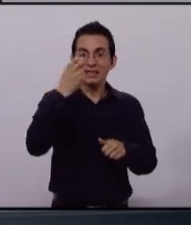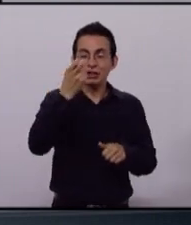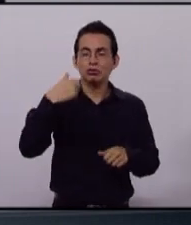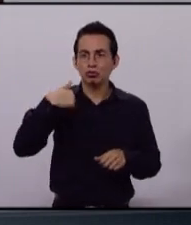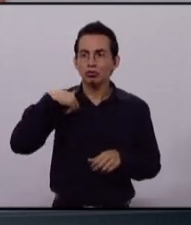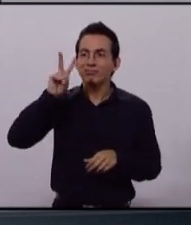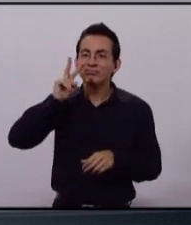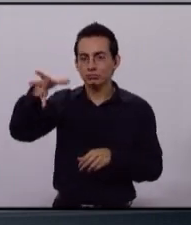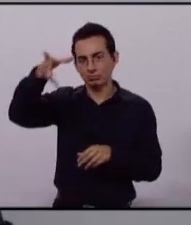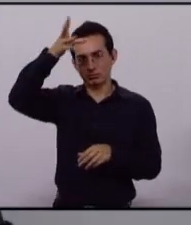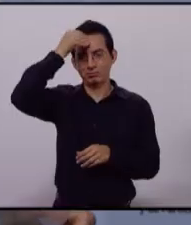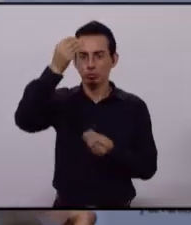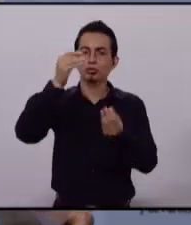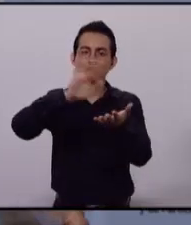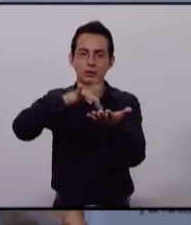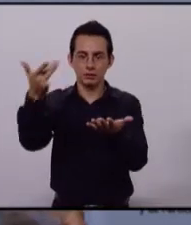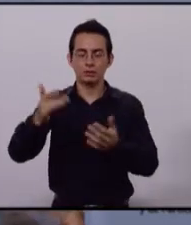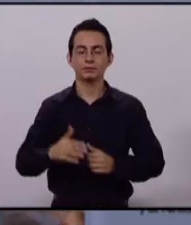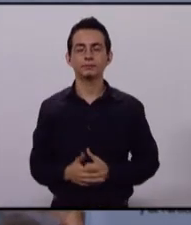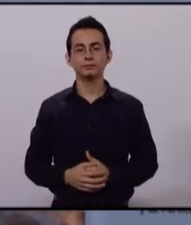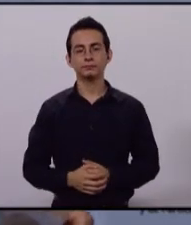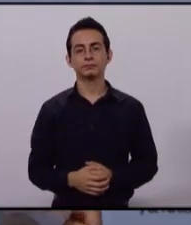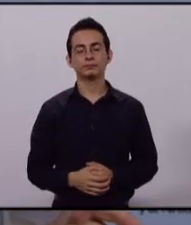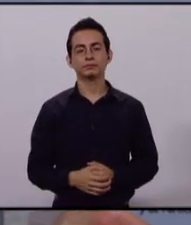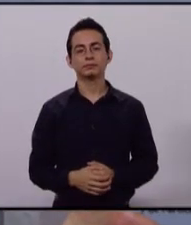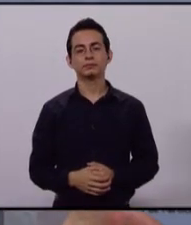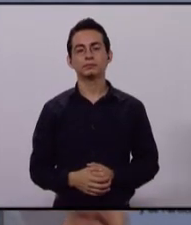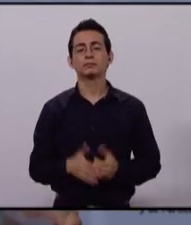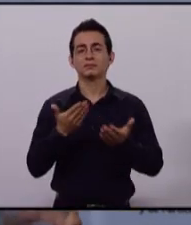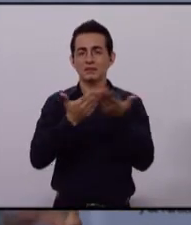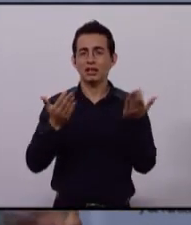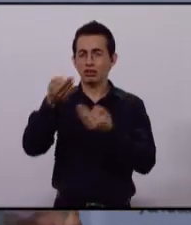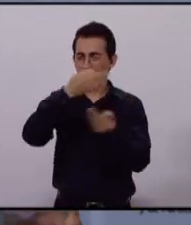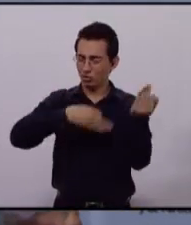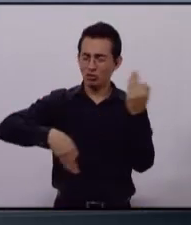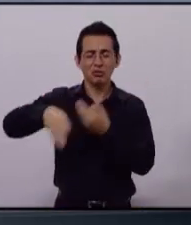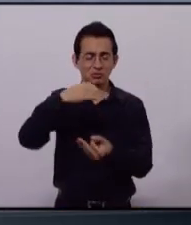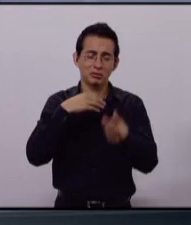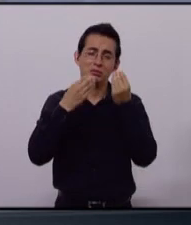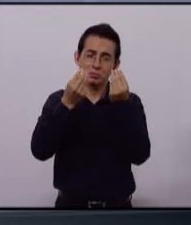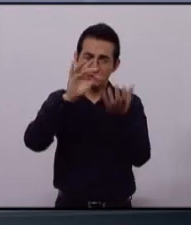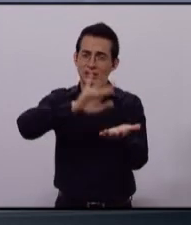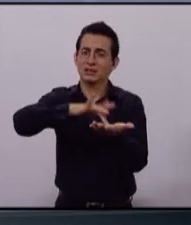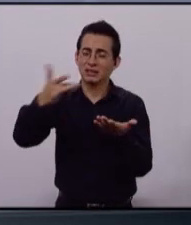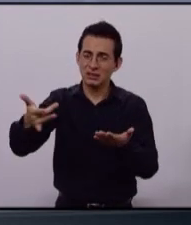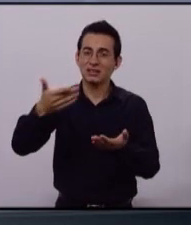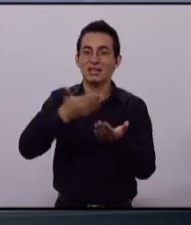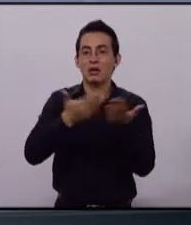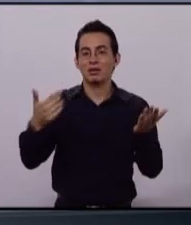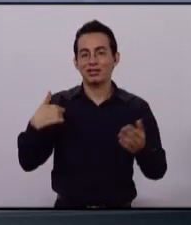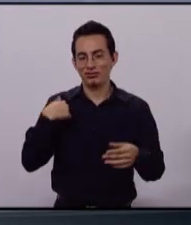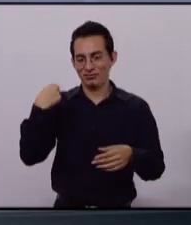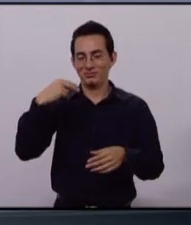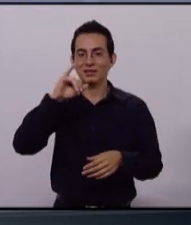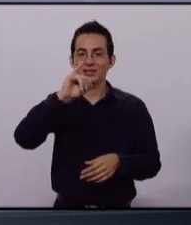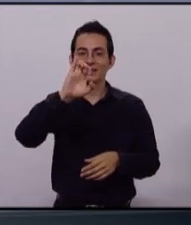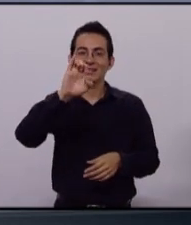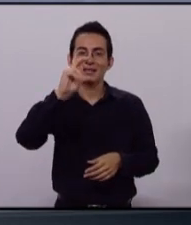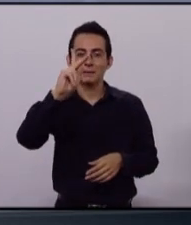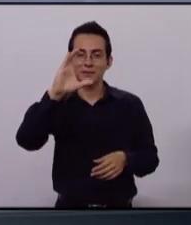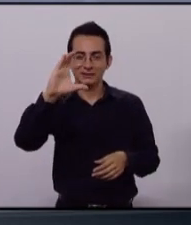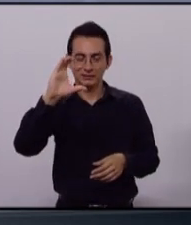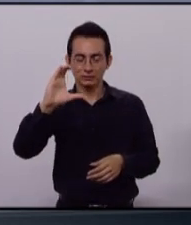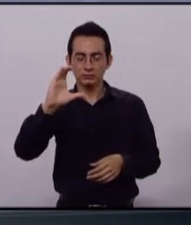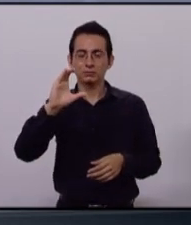aprendido. Muchas gracias. Candidatos, muchas gracias a todos y cada uno de ustedes. A nombre del Instituto Electoral y de